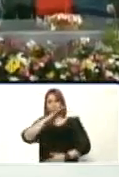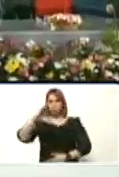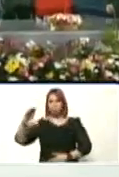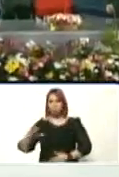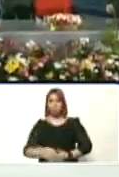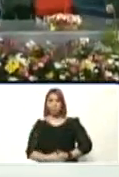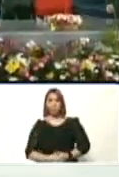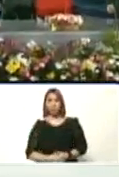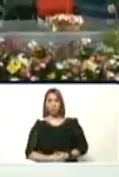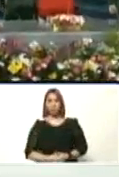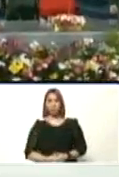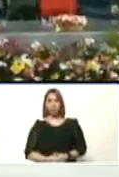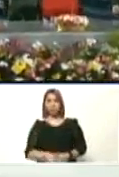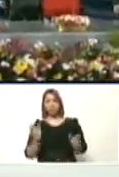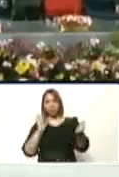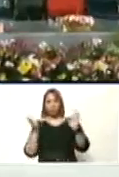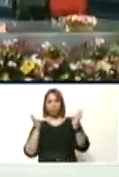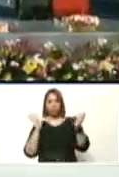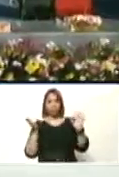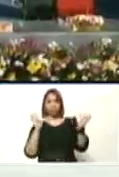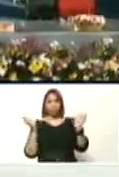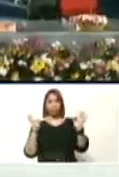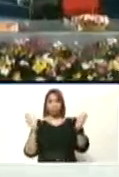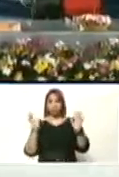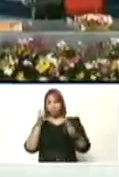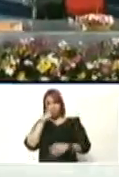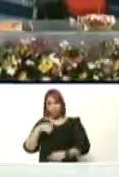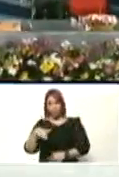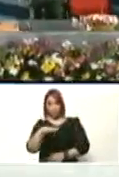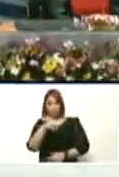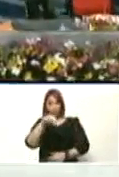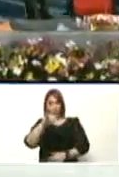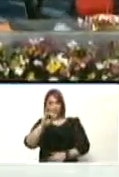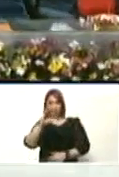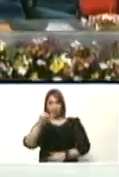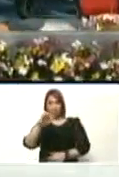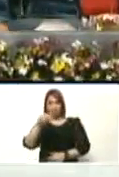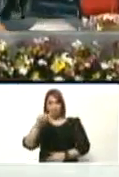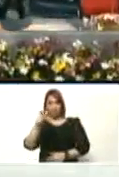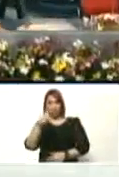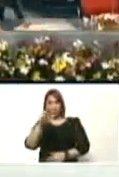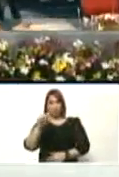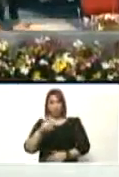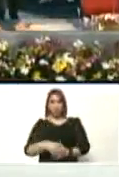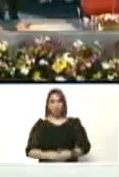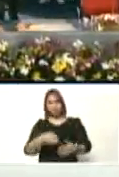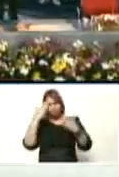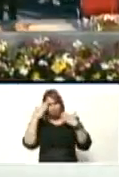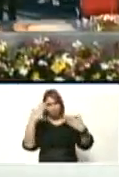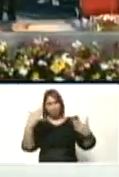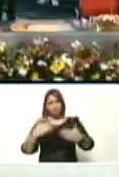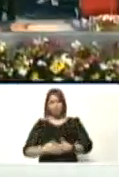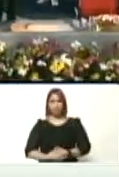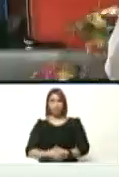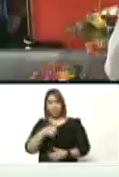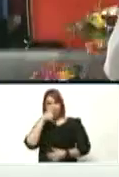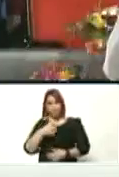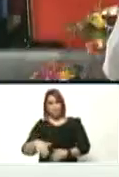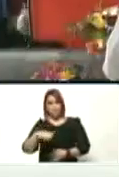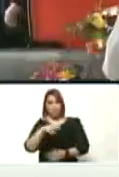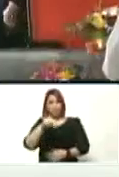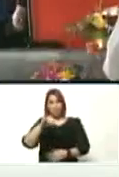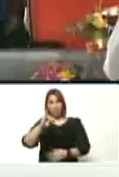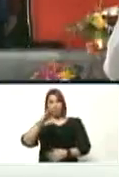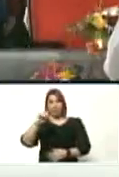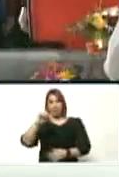compartiendo con el pueblo de Nicaragua así que desde aquí le enviamos un saludo al pueblo de Nicaragua